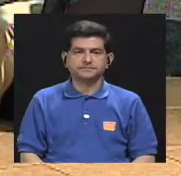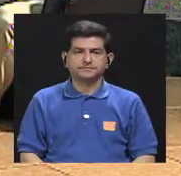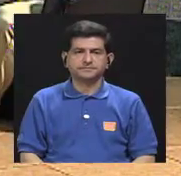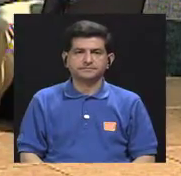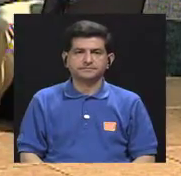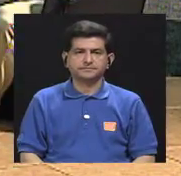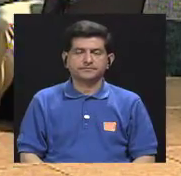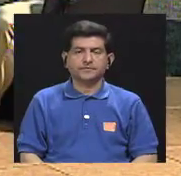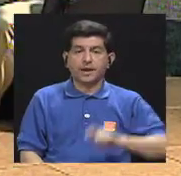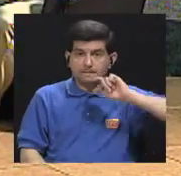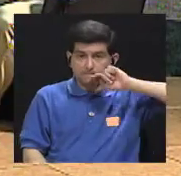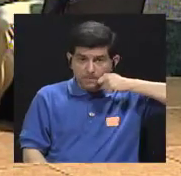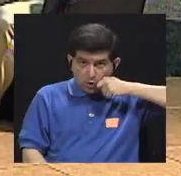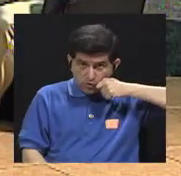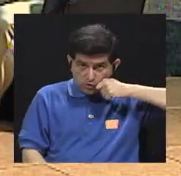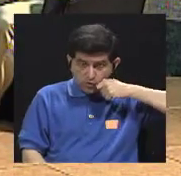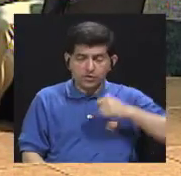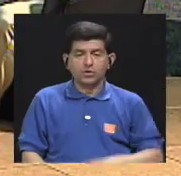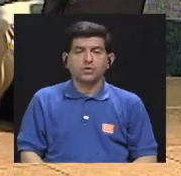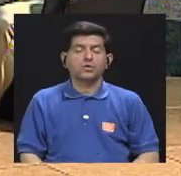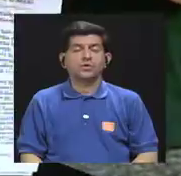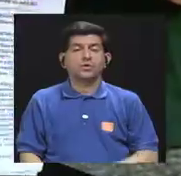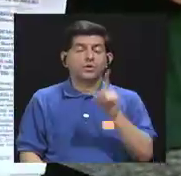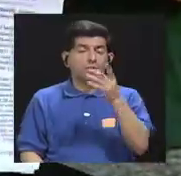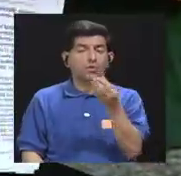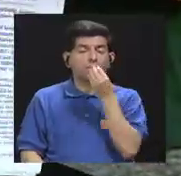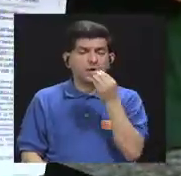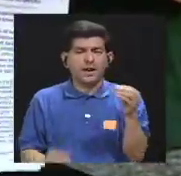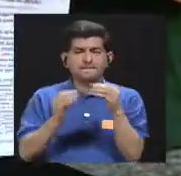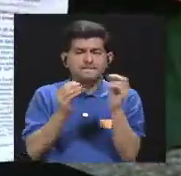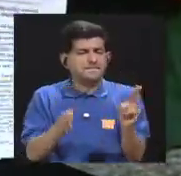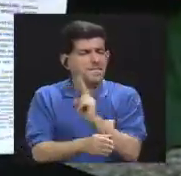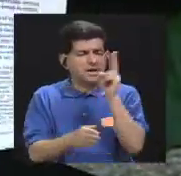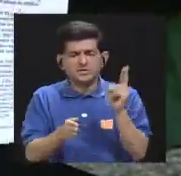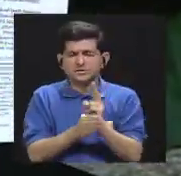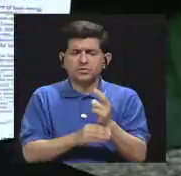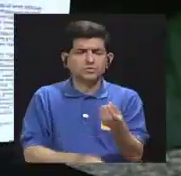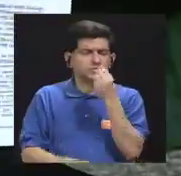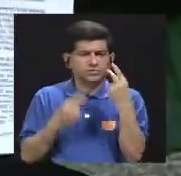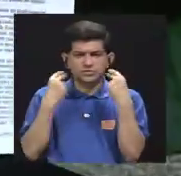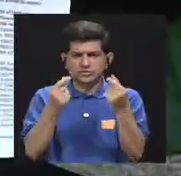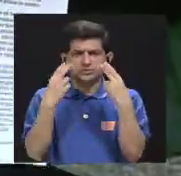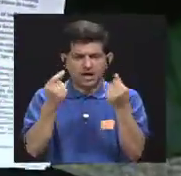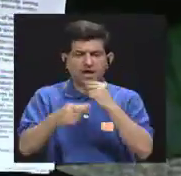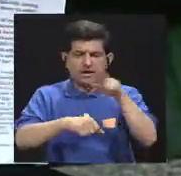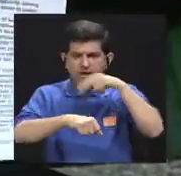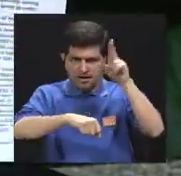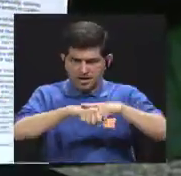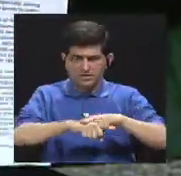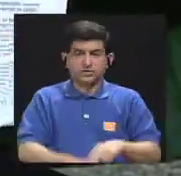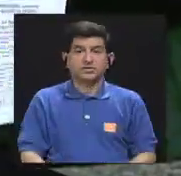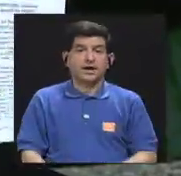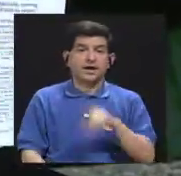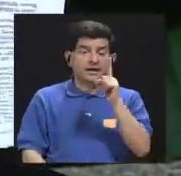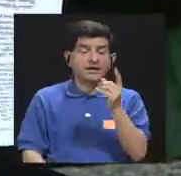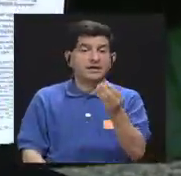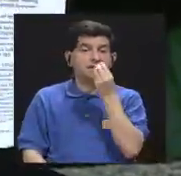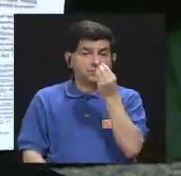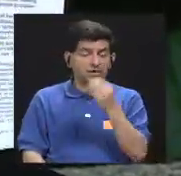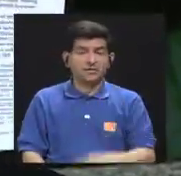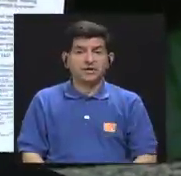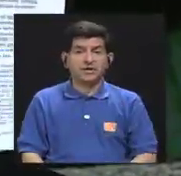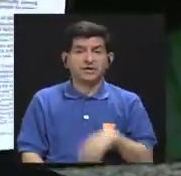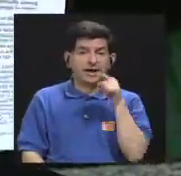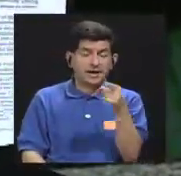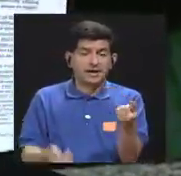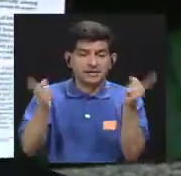el pollo es uno de los alimentos más consumidos en comidas rápidas a nivel nacional y es uno de los alimentos o